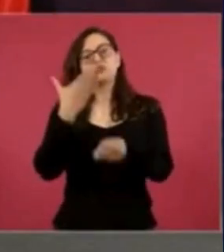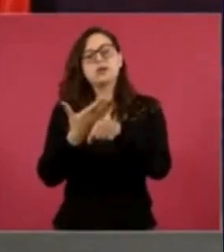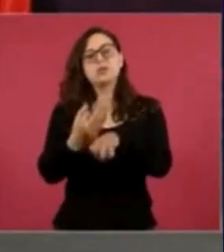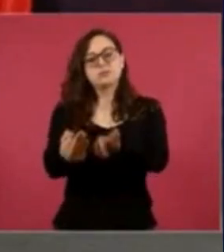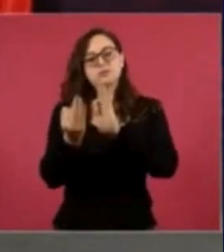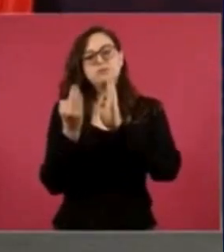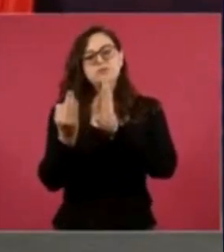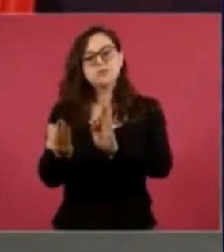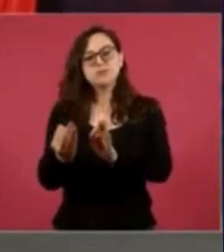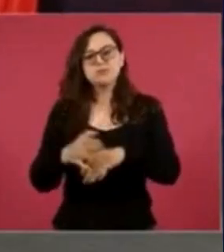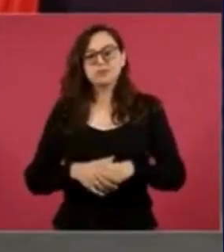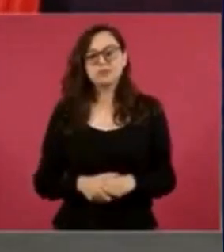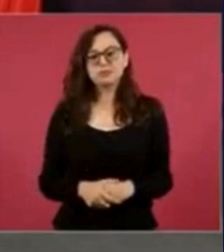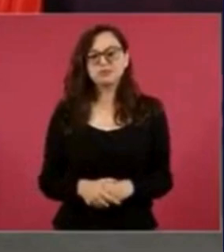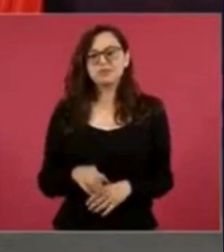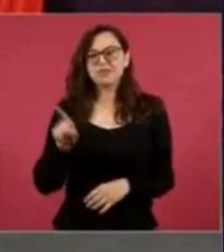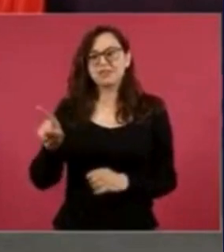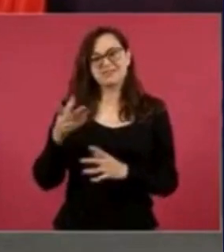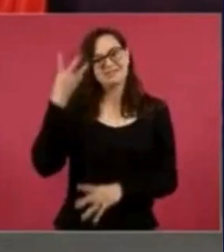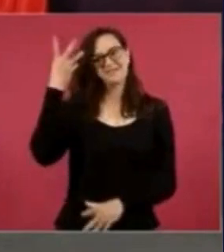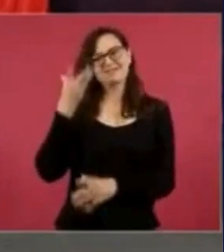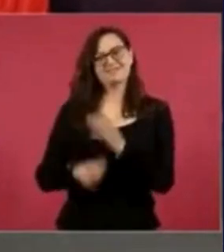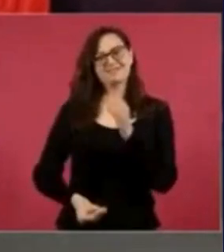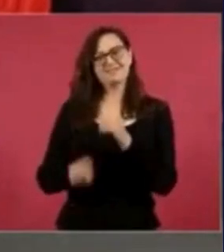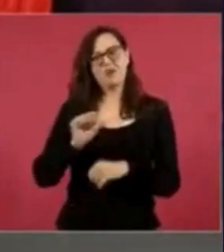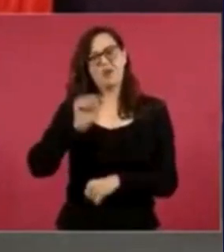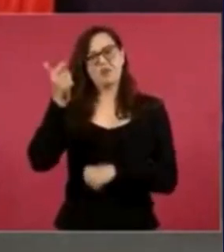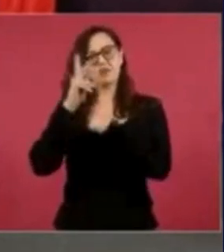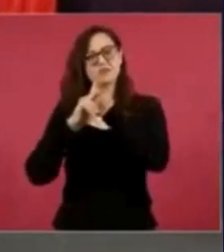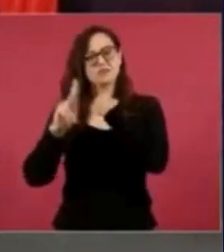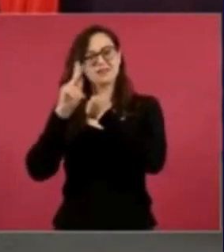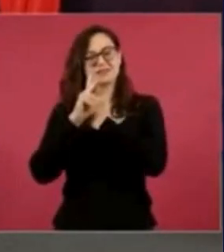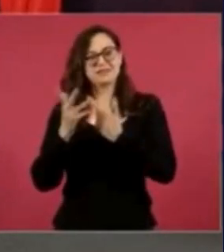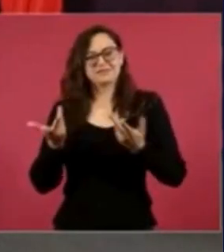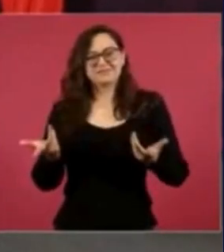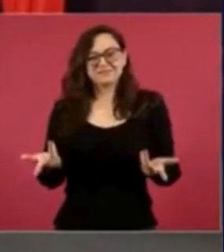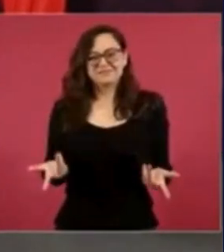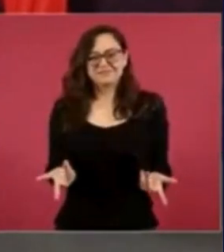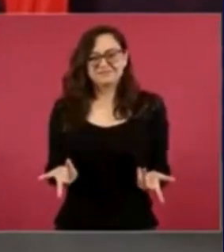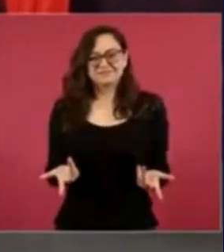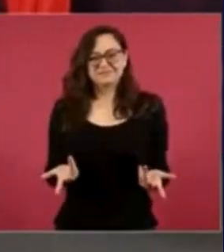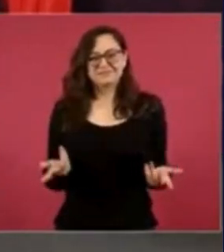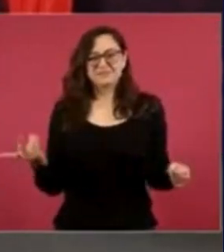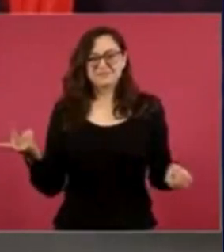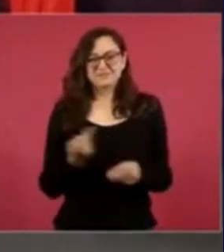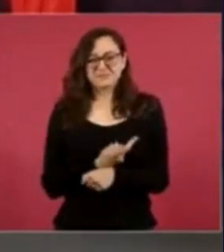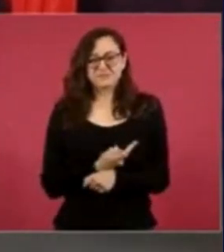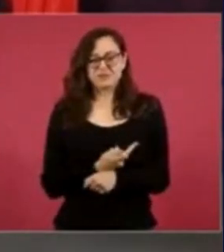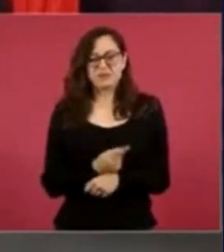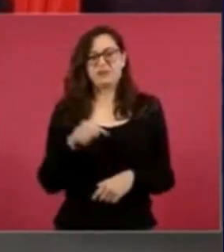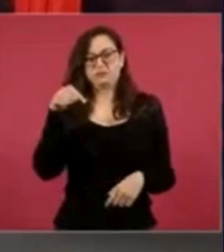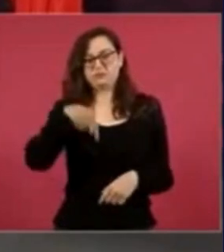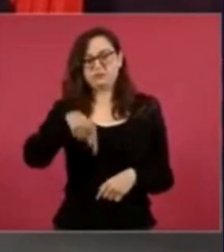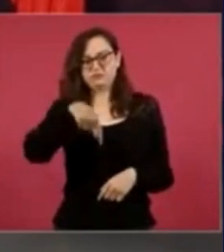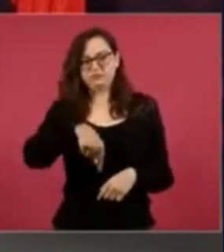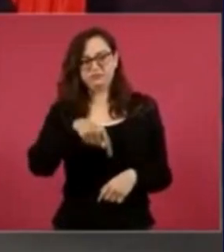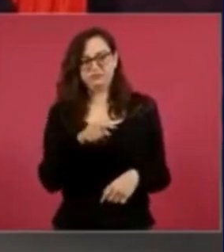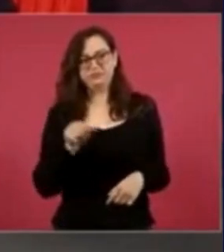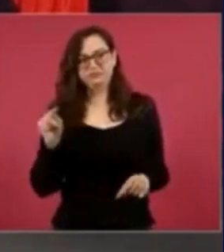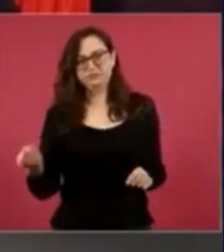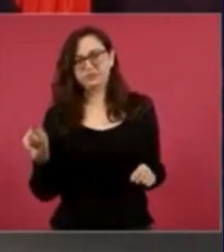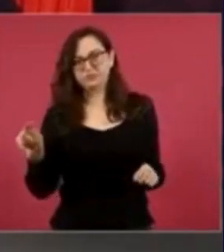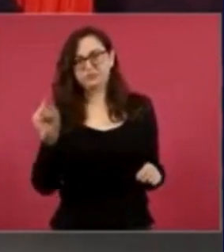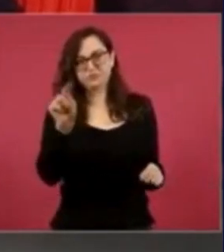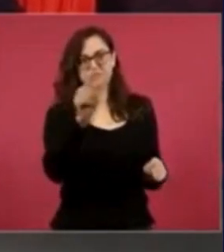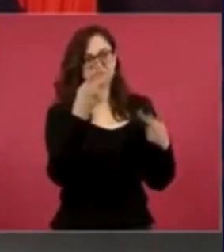insistió en que esa colaboración no puede comprometer la soberanía del país. Al mismo tiempo, hizo eco de las palabras de su homólogo